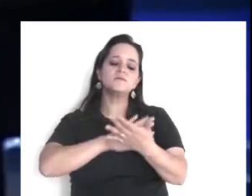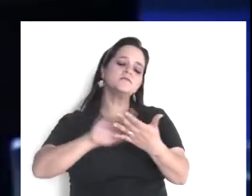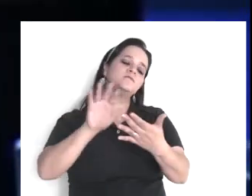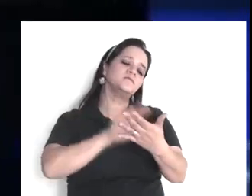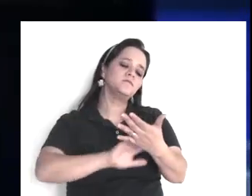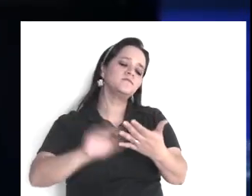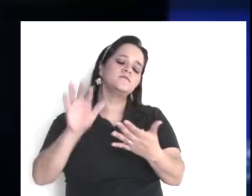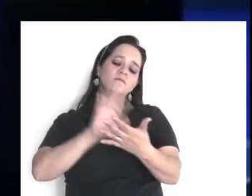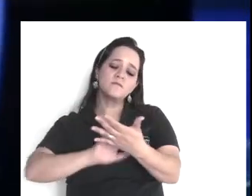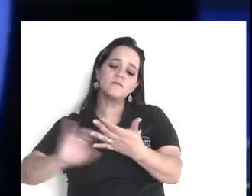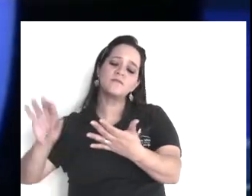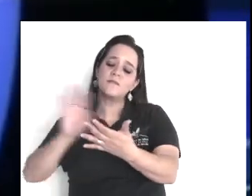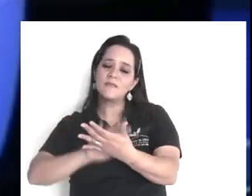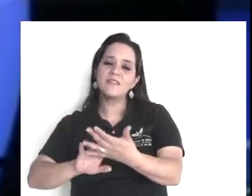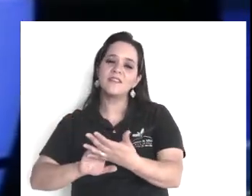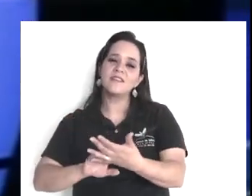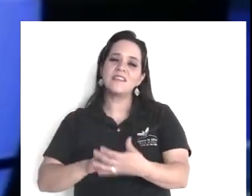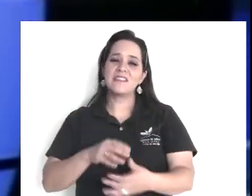usted va a encontrar,